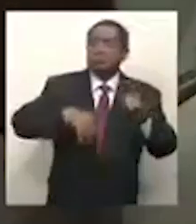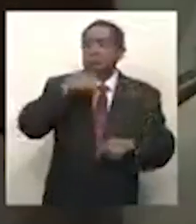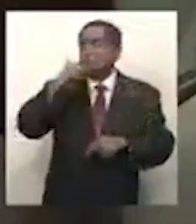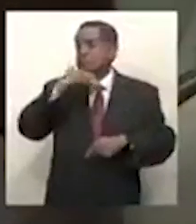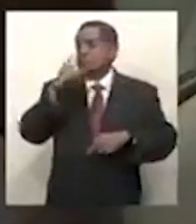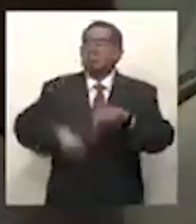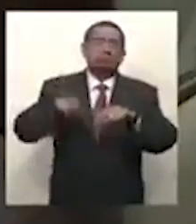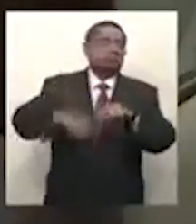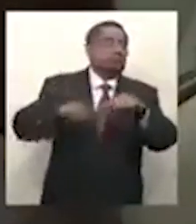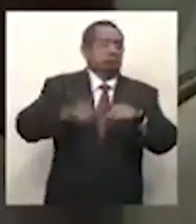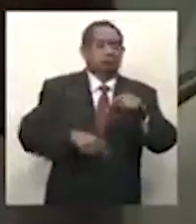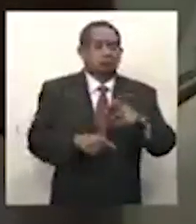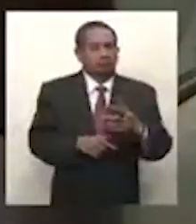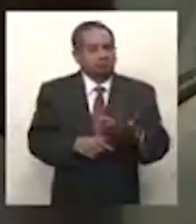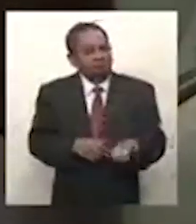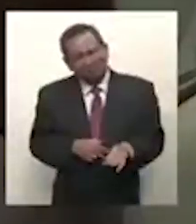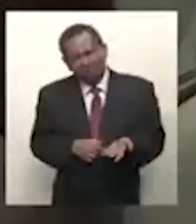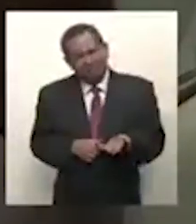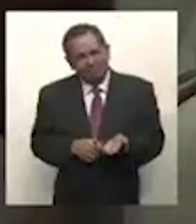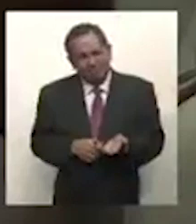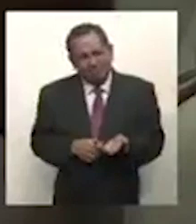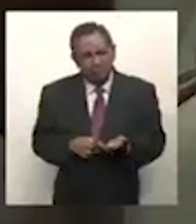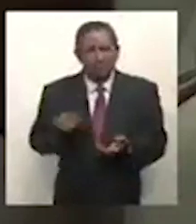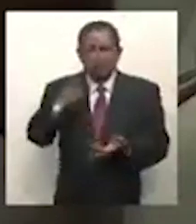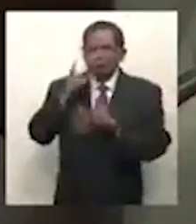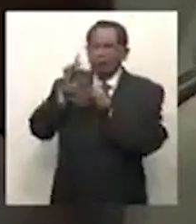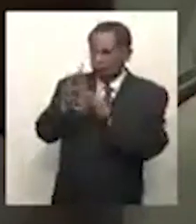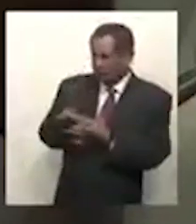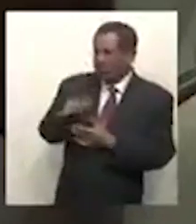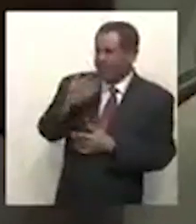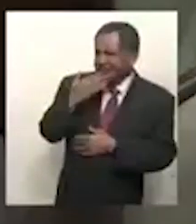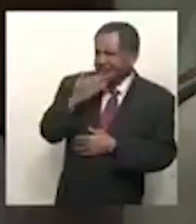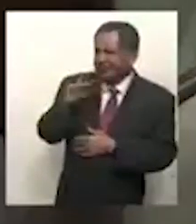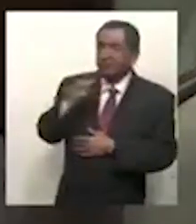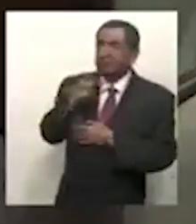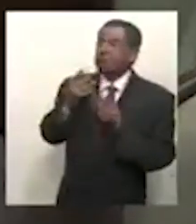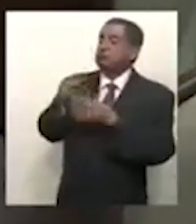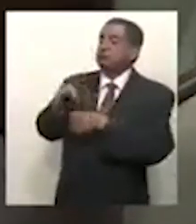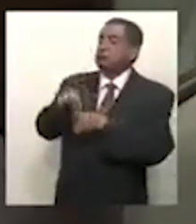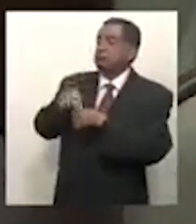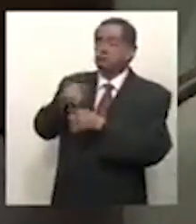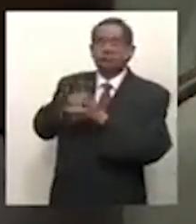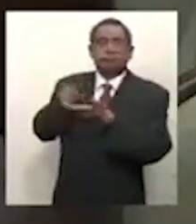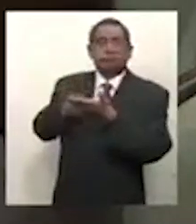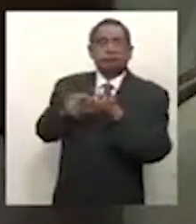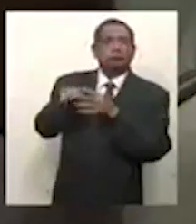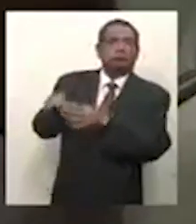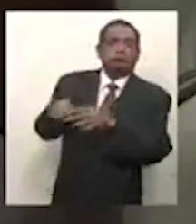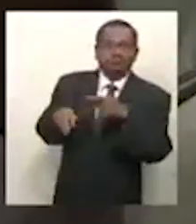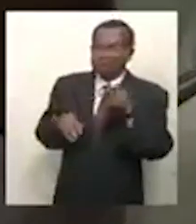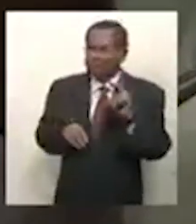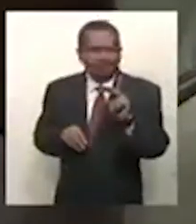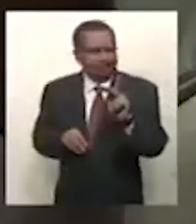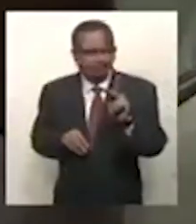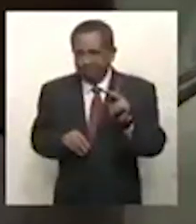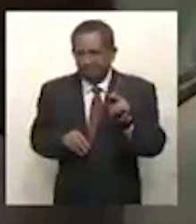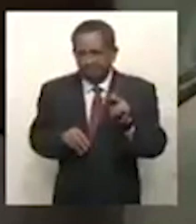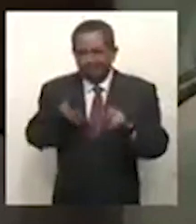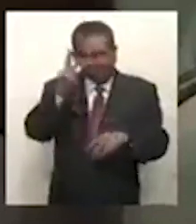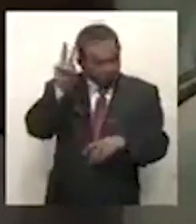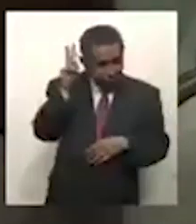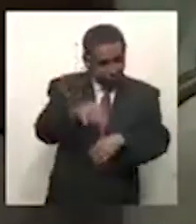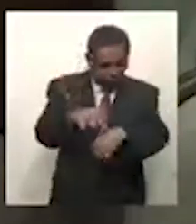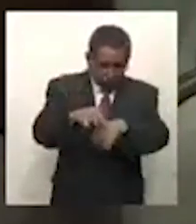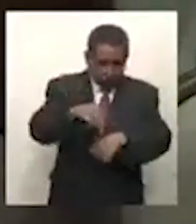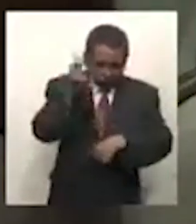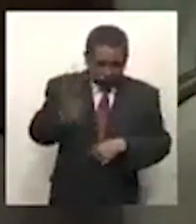corrupción tiene eficacia política, incluso electoral, pero es disfuncional